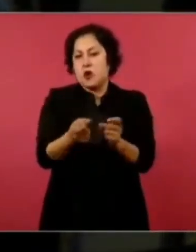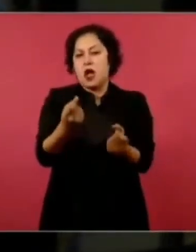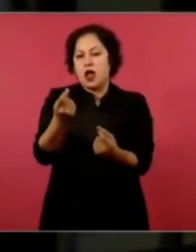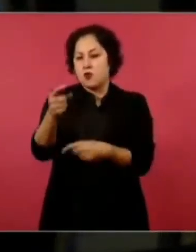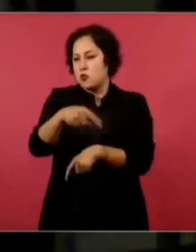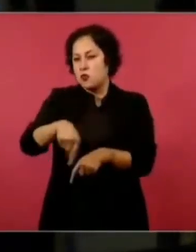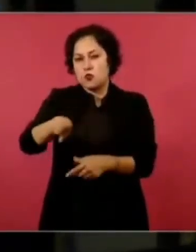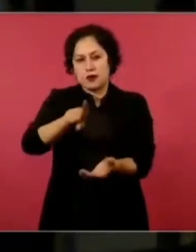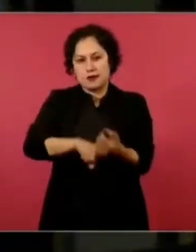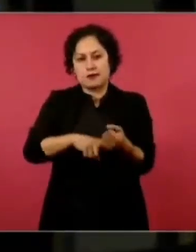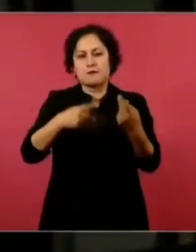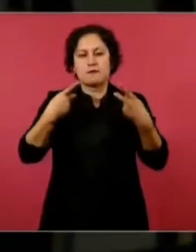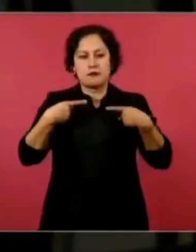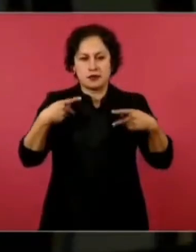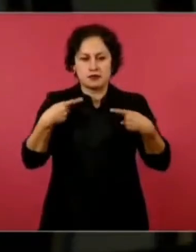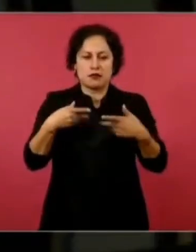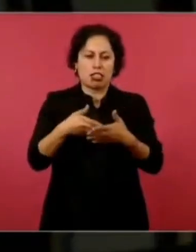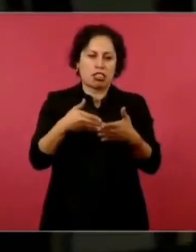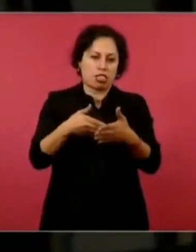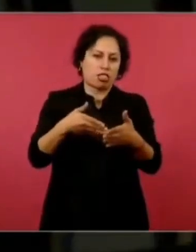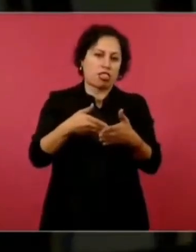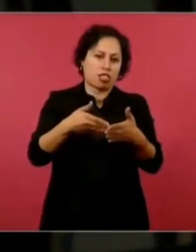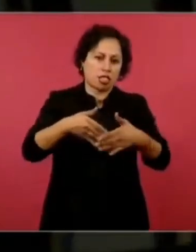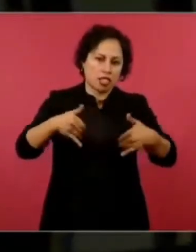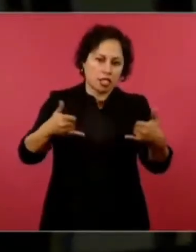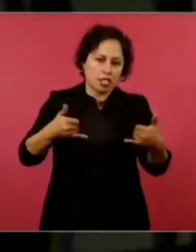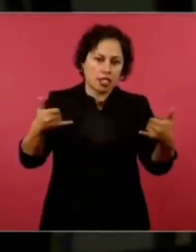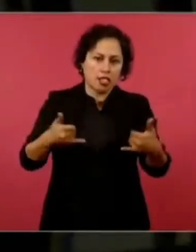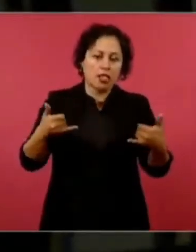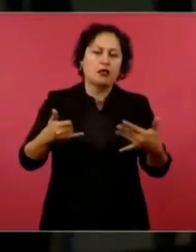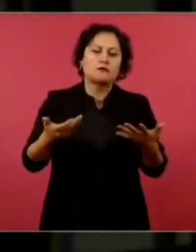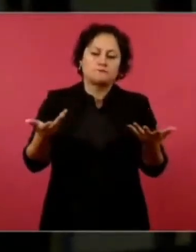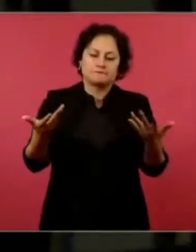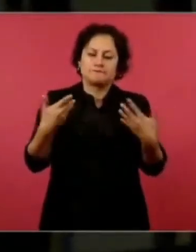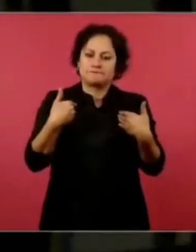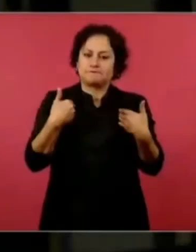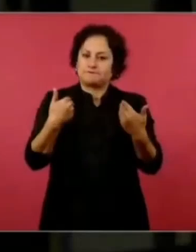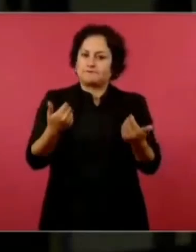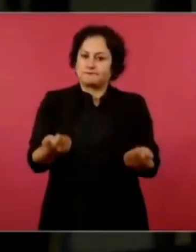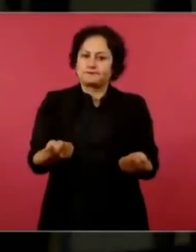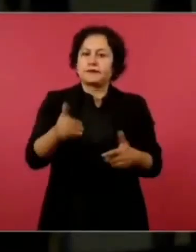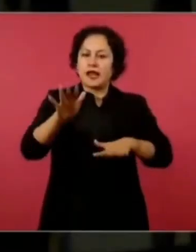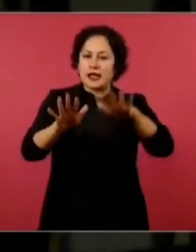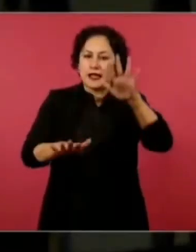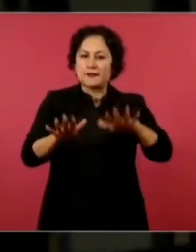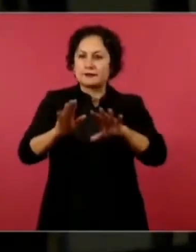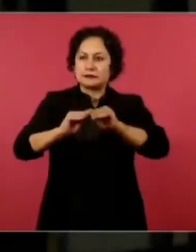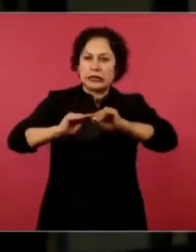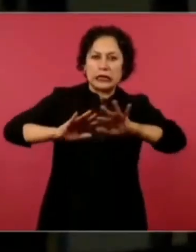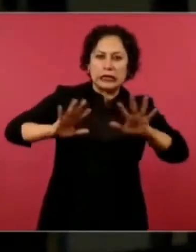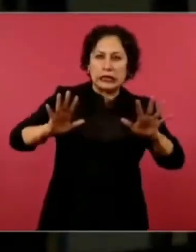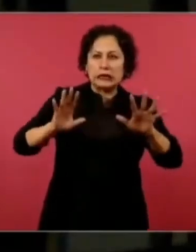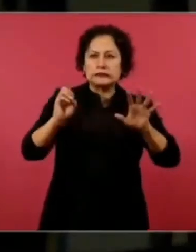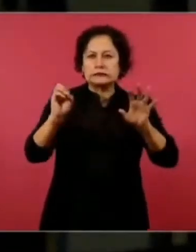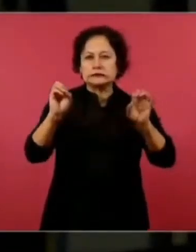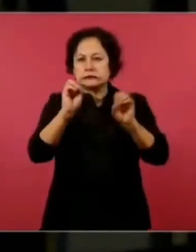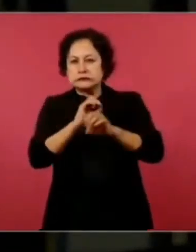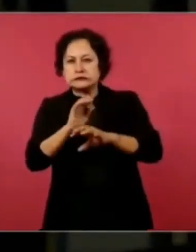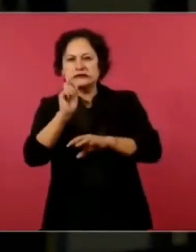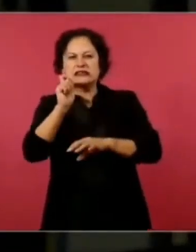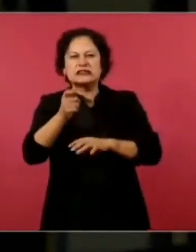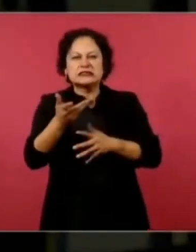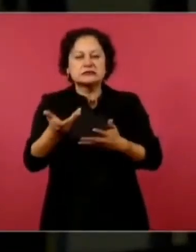de cierta gente y también los claroscuros, la gente que perdió a